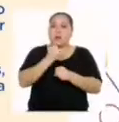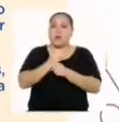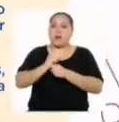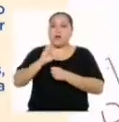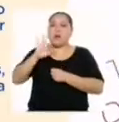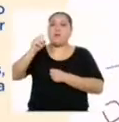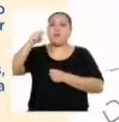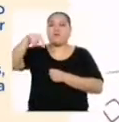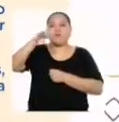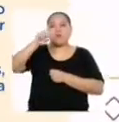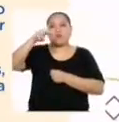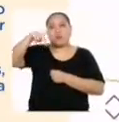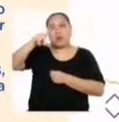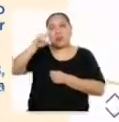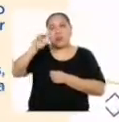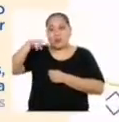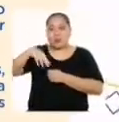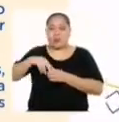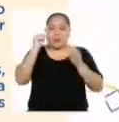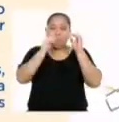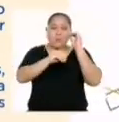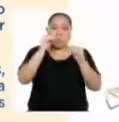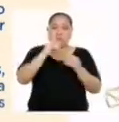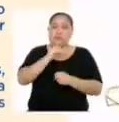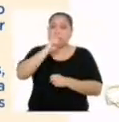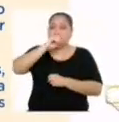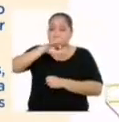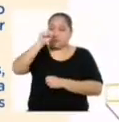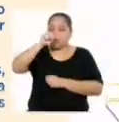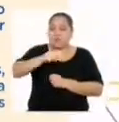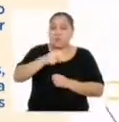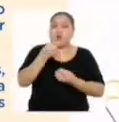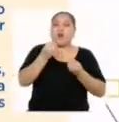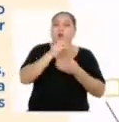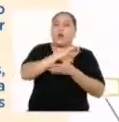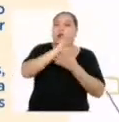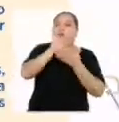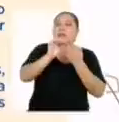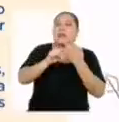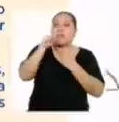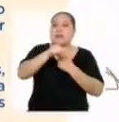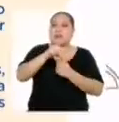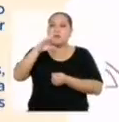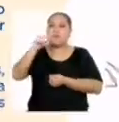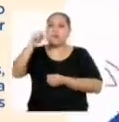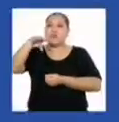de la función lineal, Y plantear afirmaciones sobre las características de las funciones lineales.